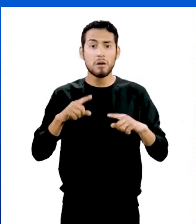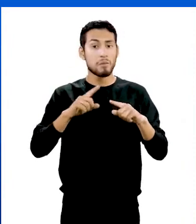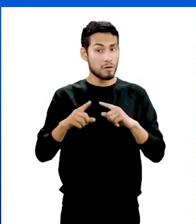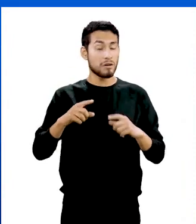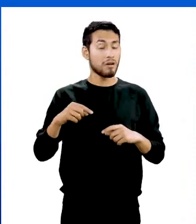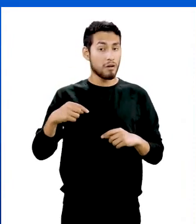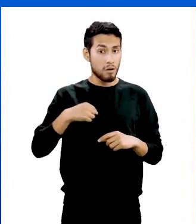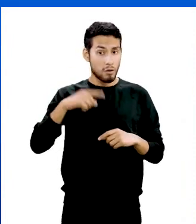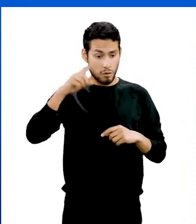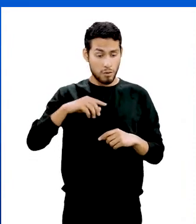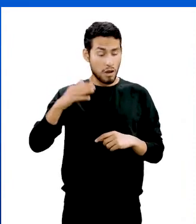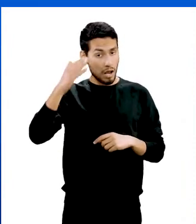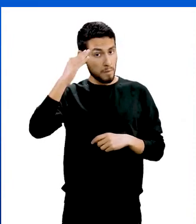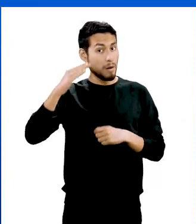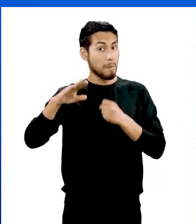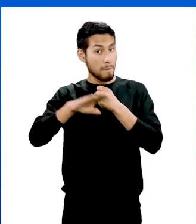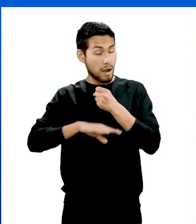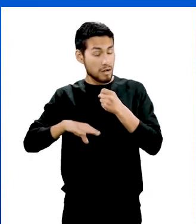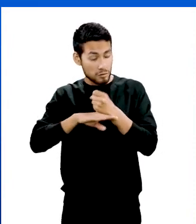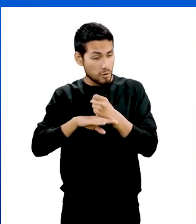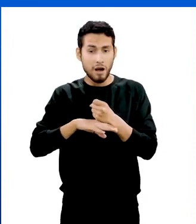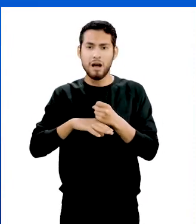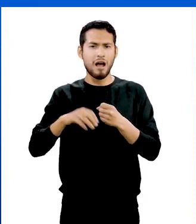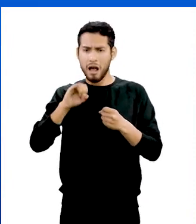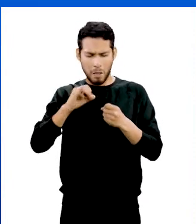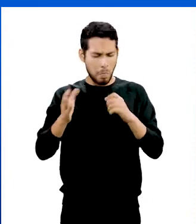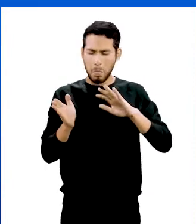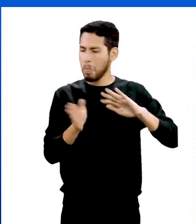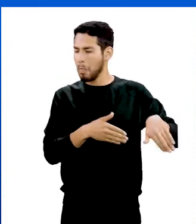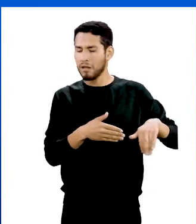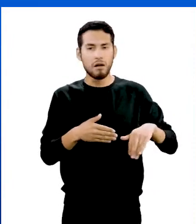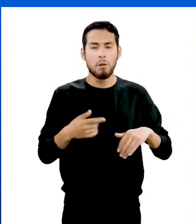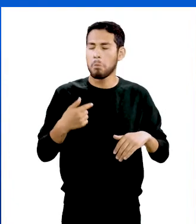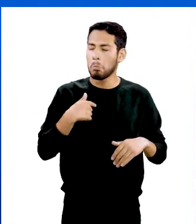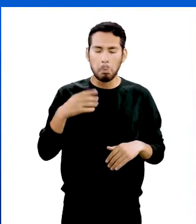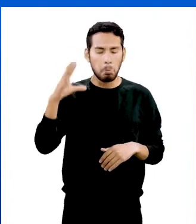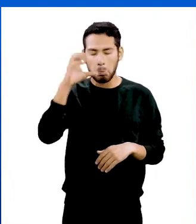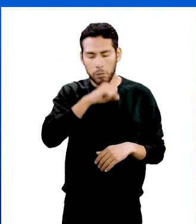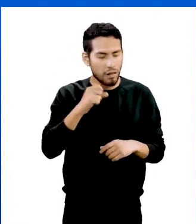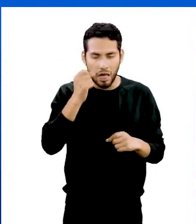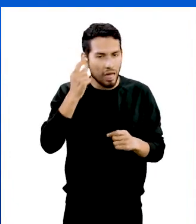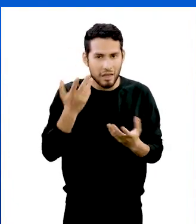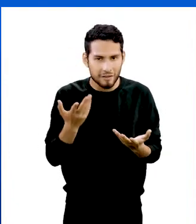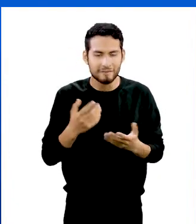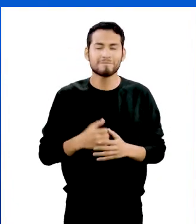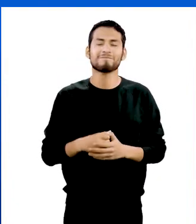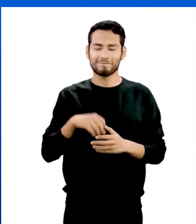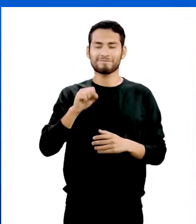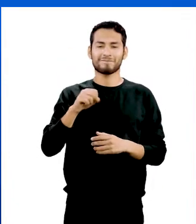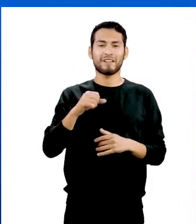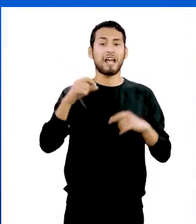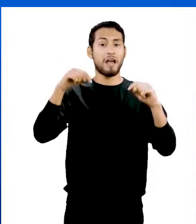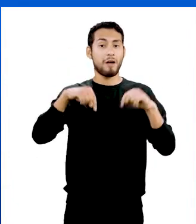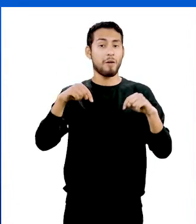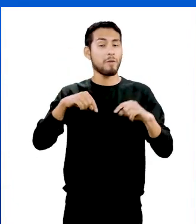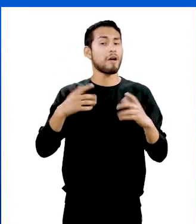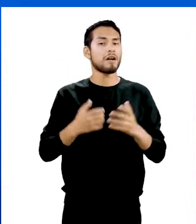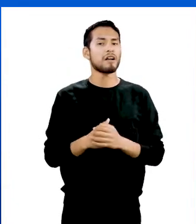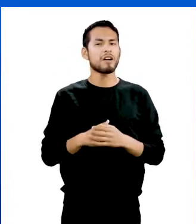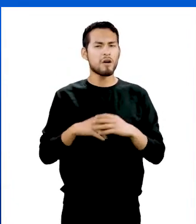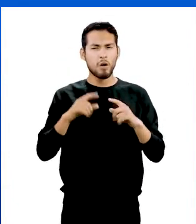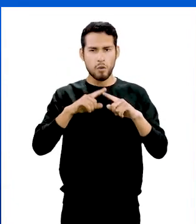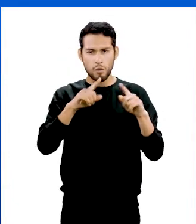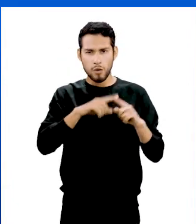tema, pero sé que si no tengo los conceptos básicos no entenderé nada cuando vayamos avanzando al tema principal. Así que mejor